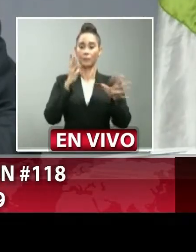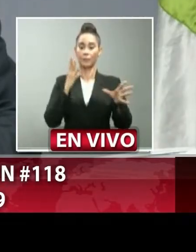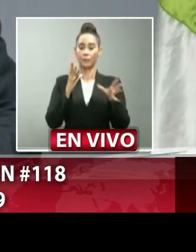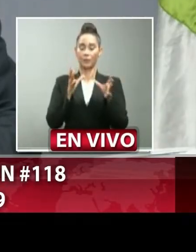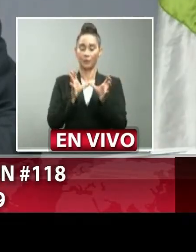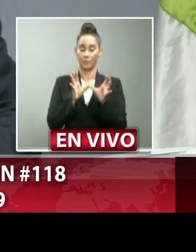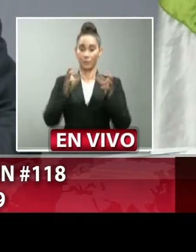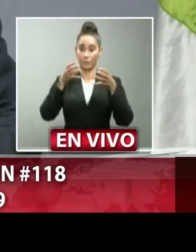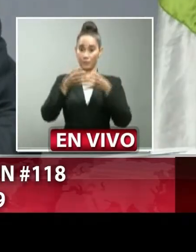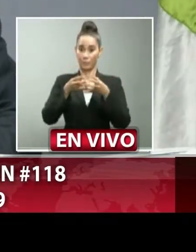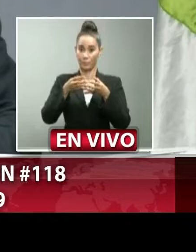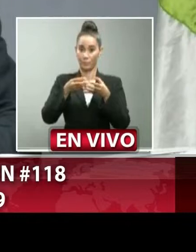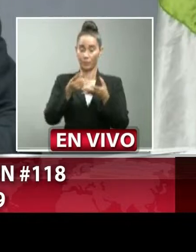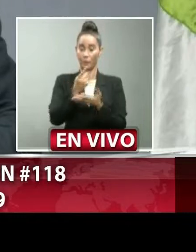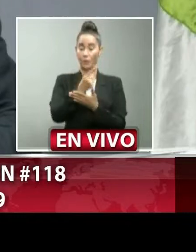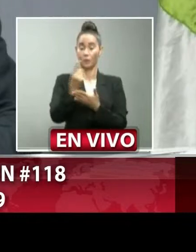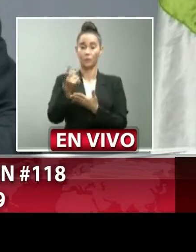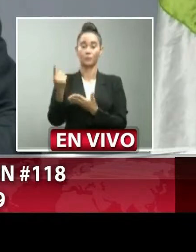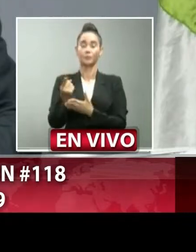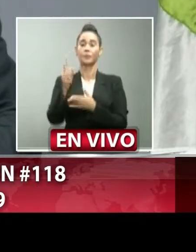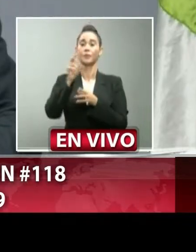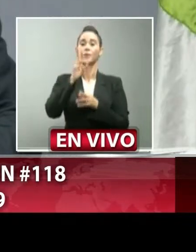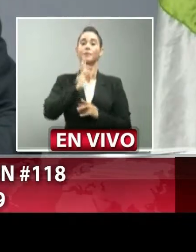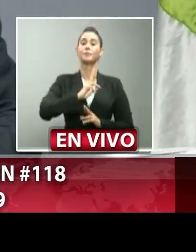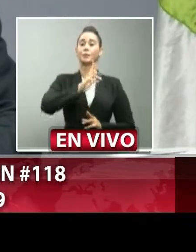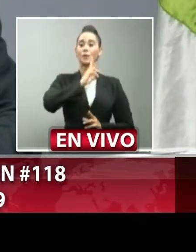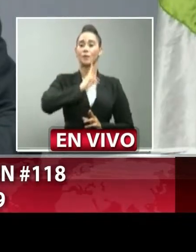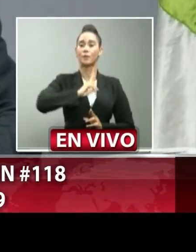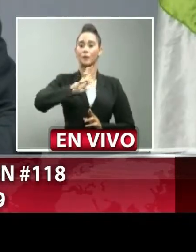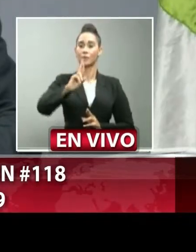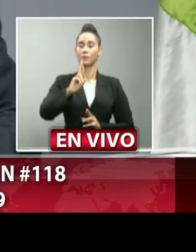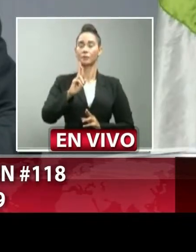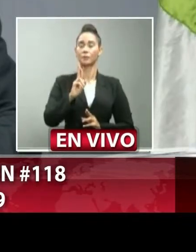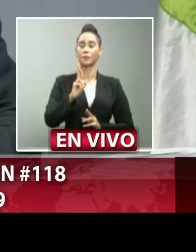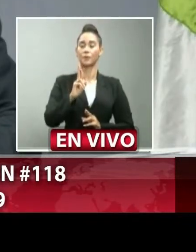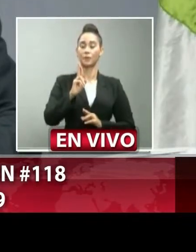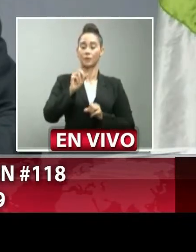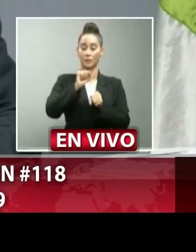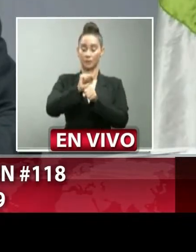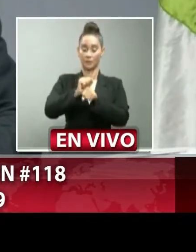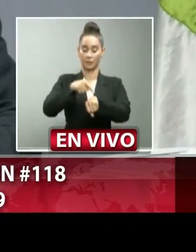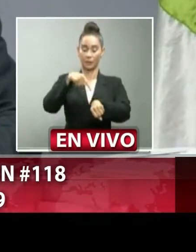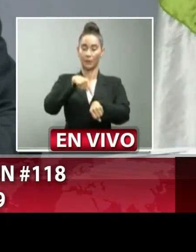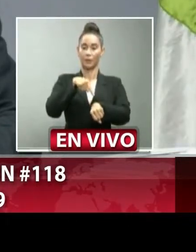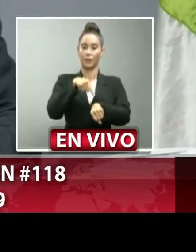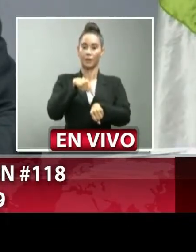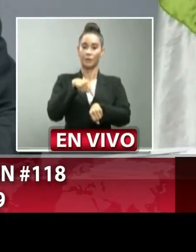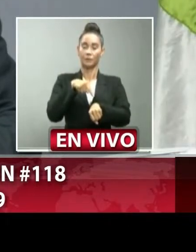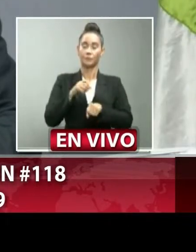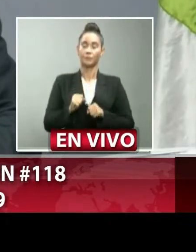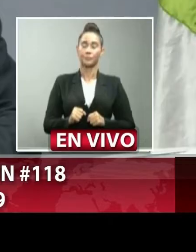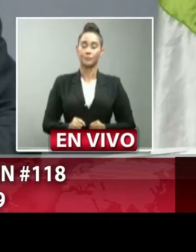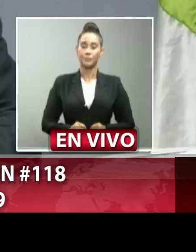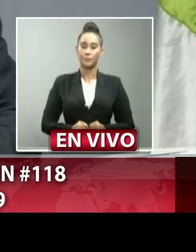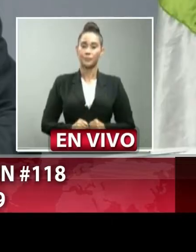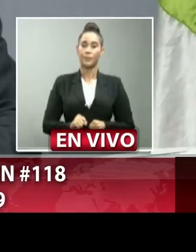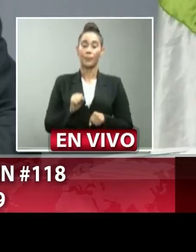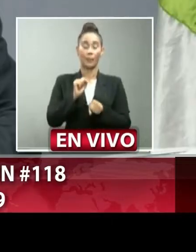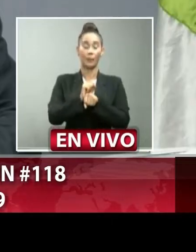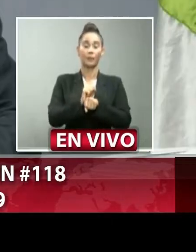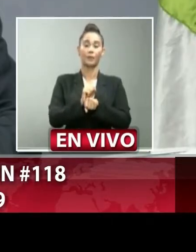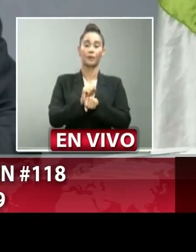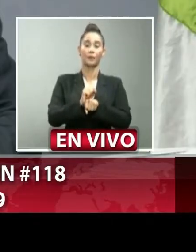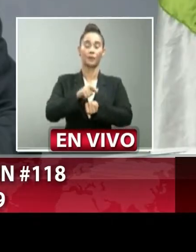detalle B. similares, así como restaurantes que operan solamente en horario que deben